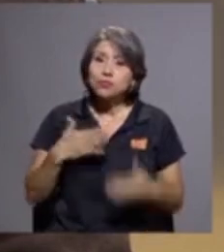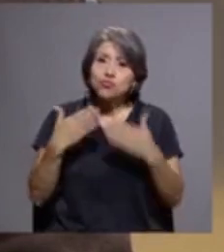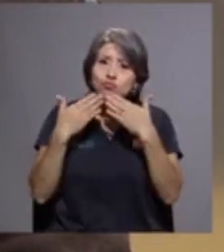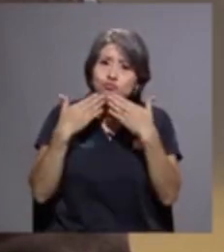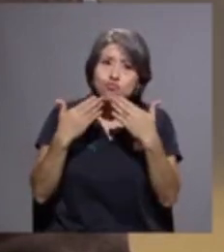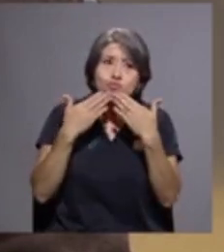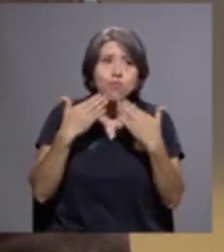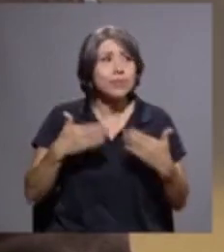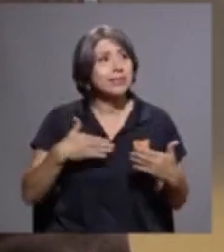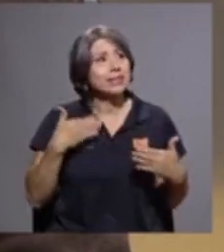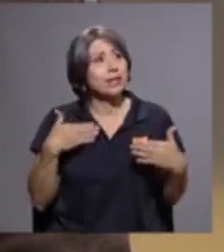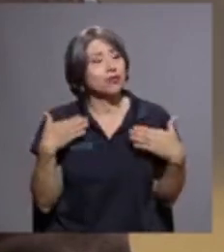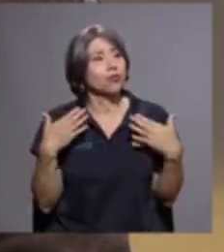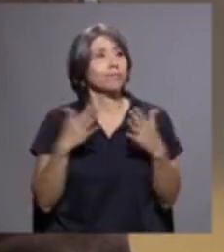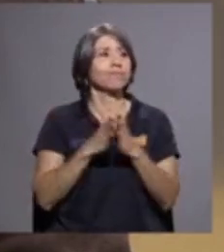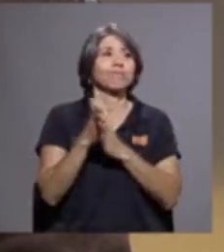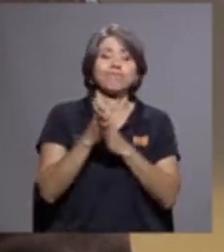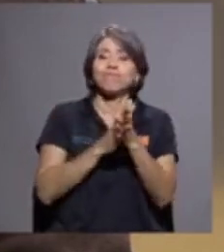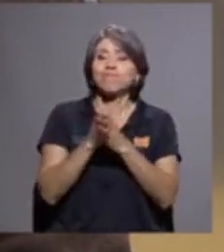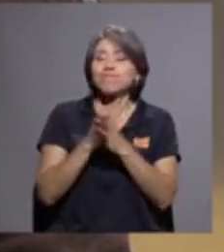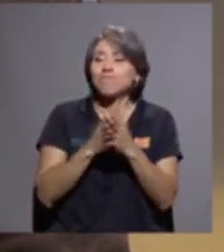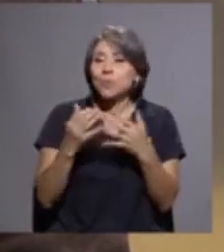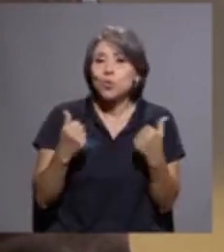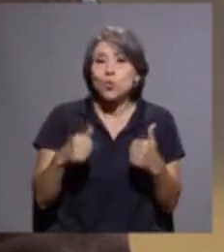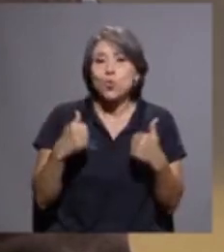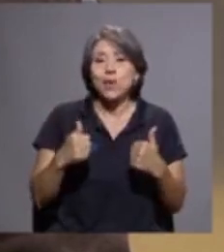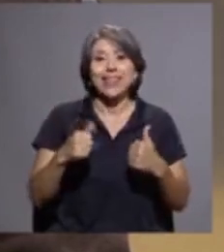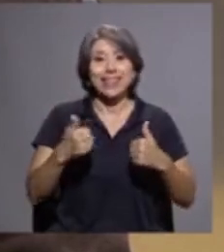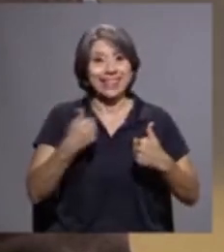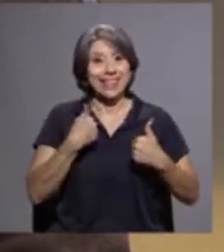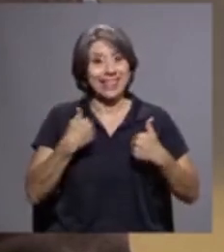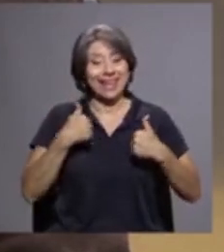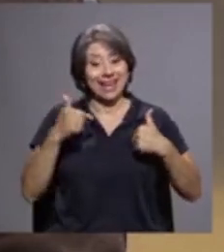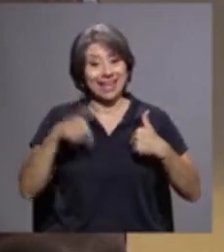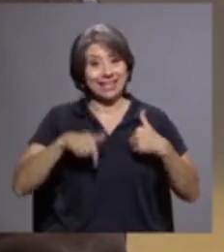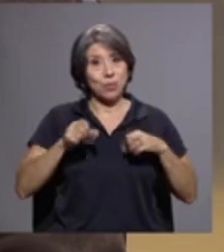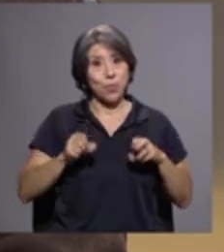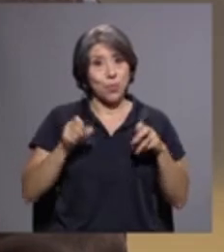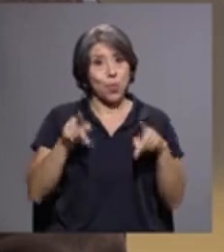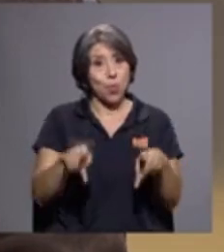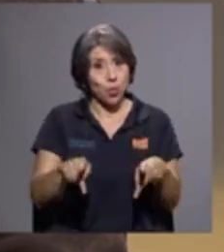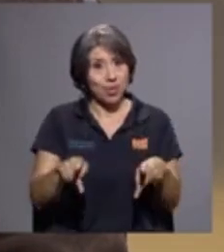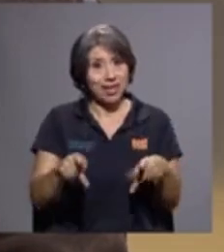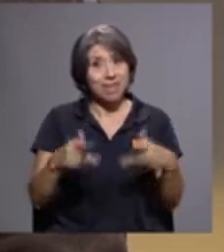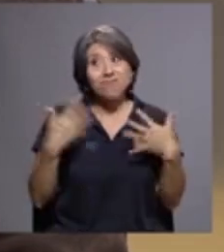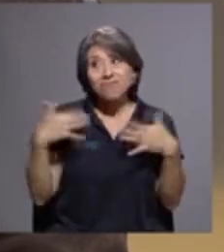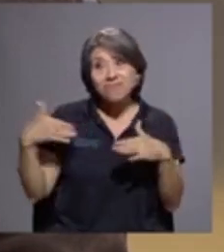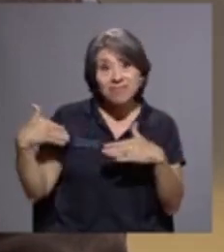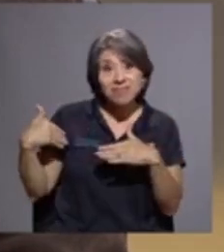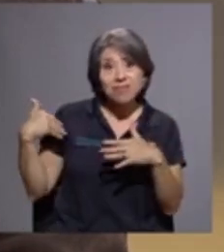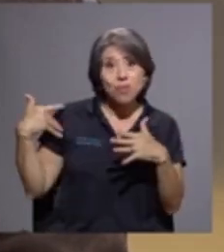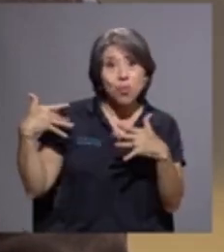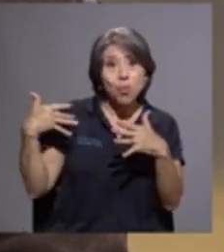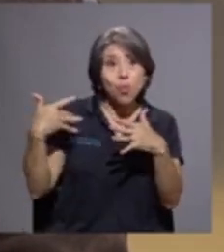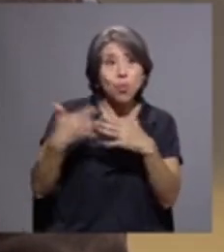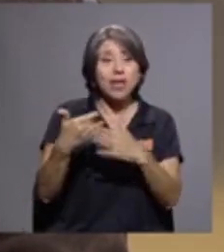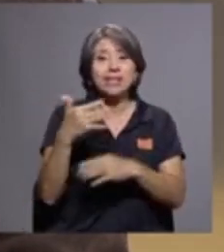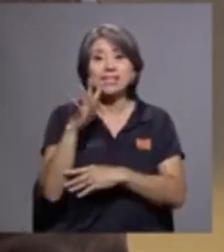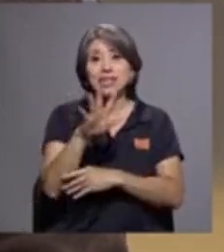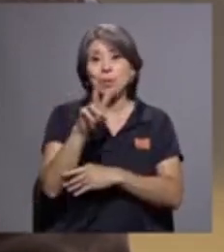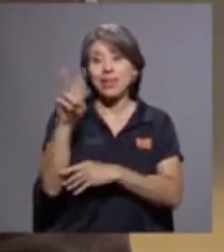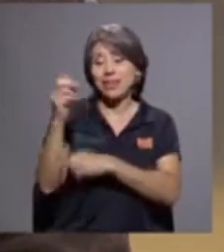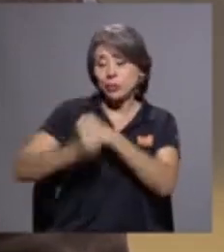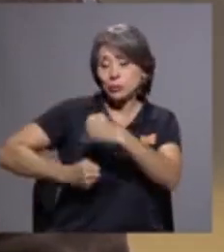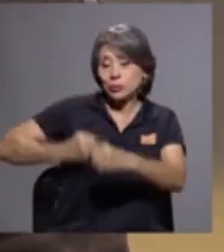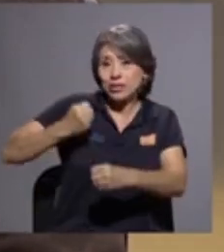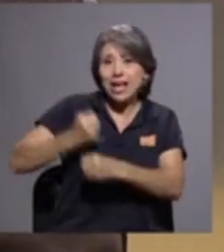y muy dichoso de poder tener esta oportunidad después de 52 años de dedicarme a la